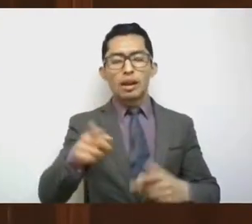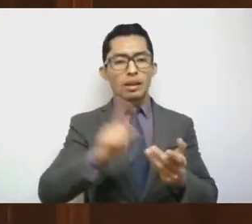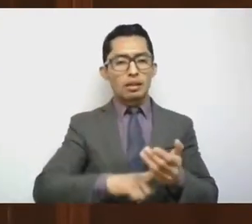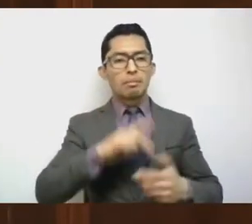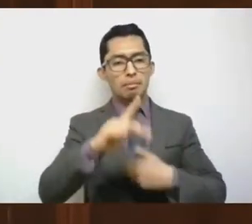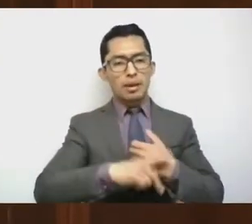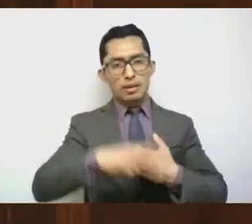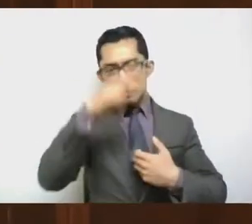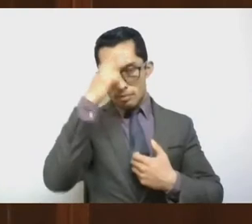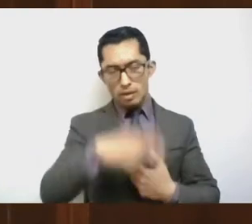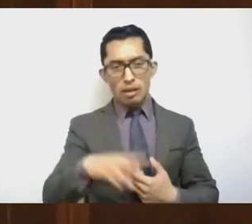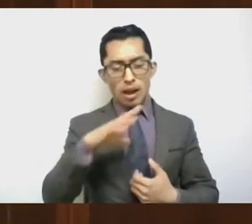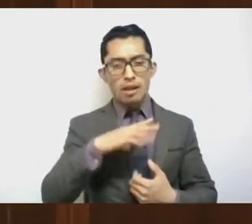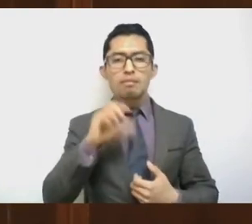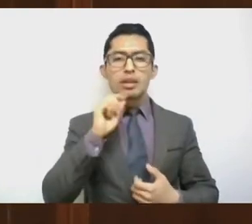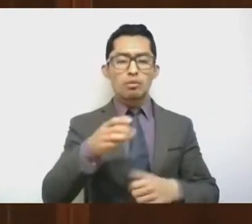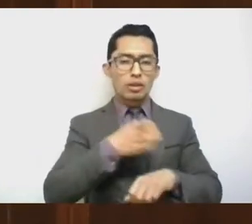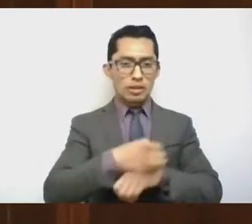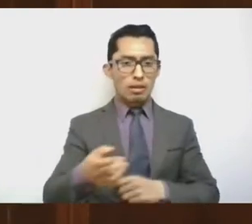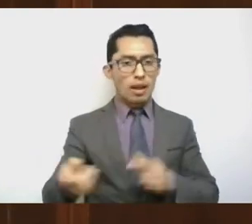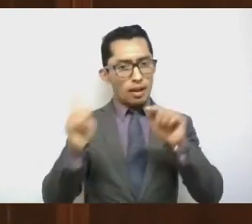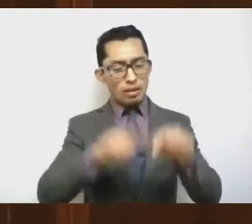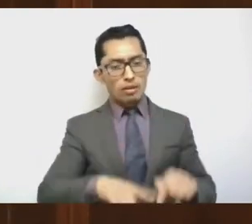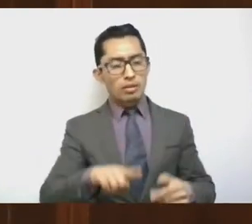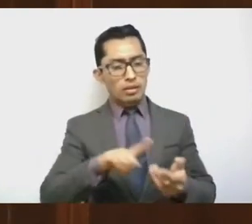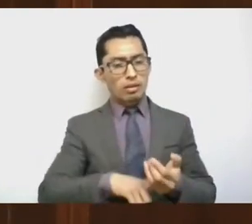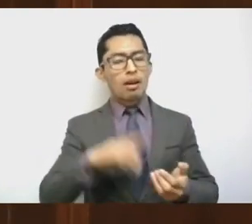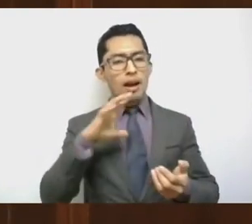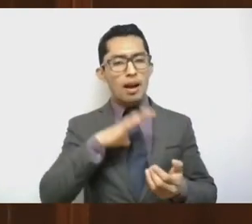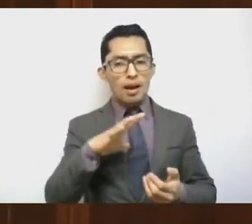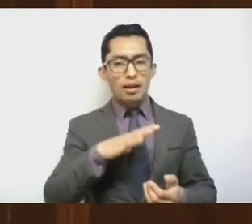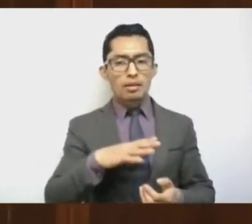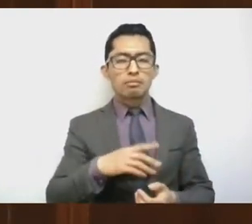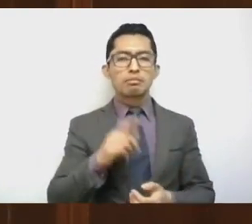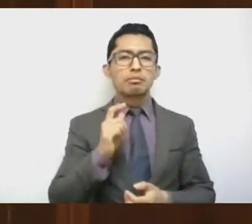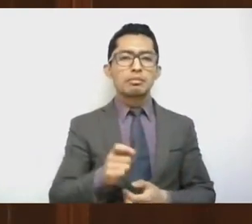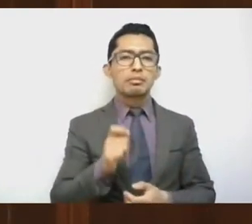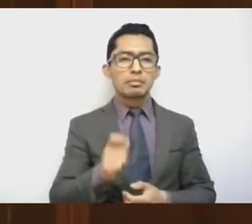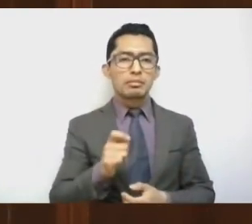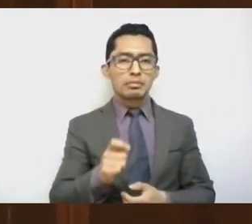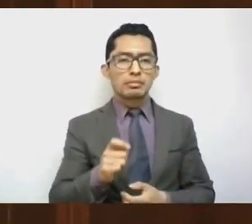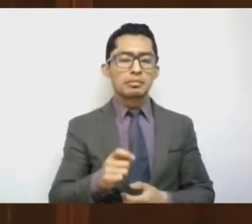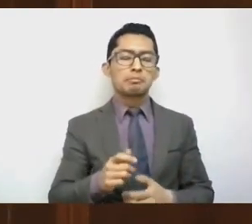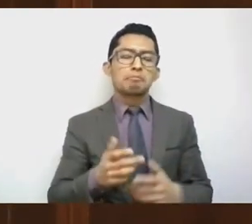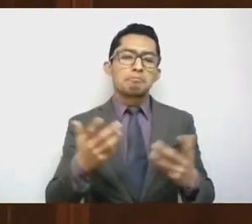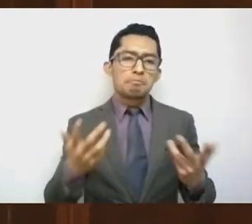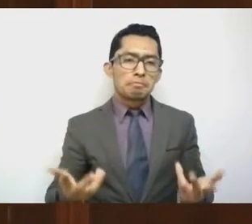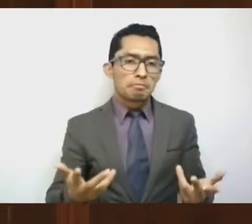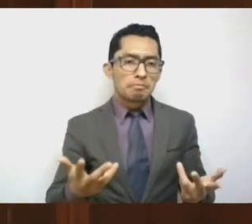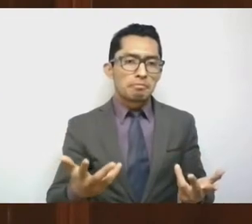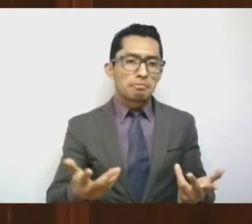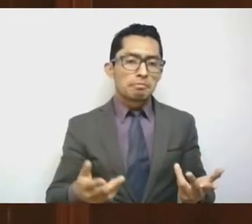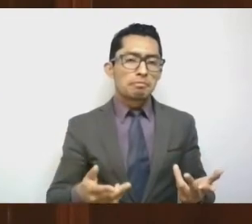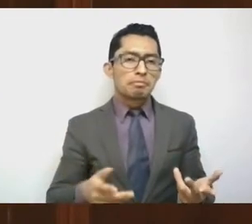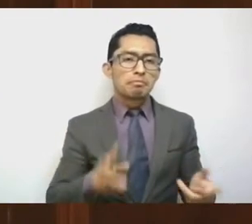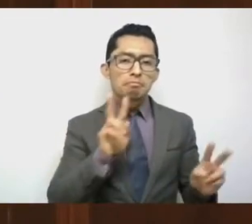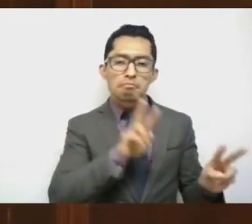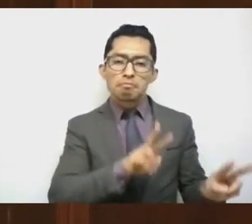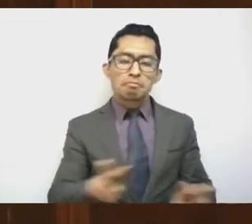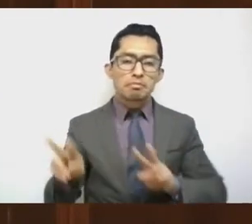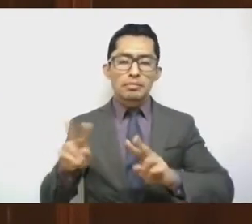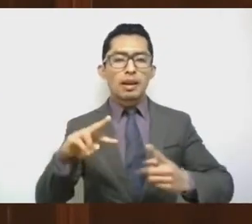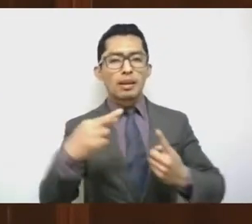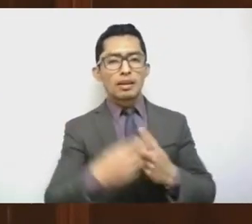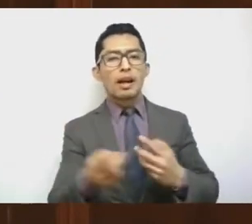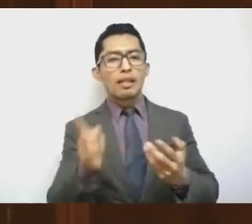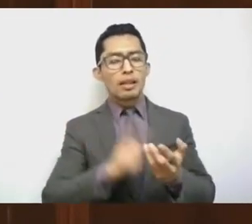consecuentemente en el Estado, se expresa, es desde luego una visión y un proyecto de